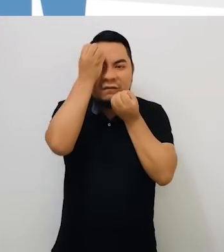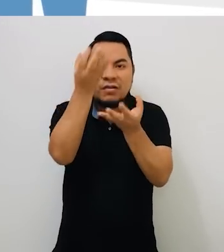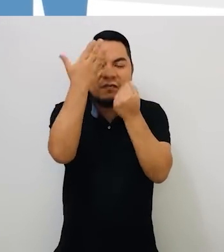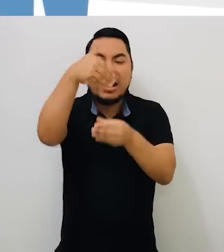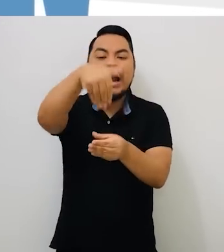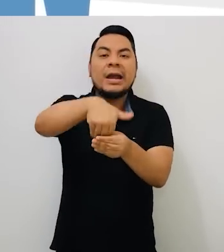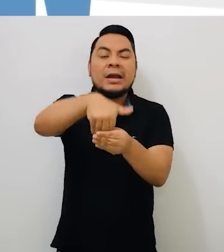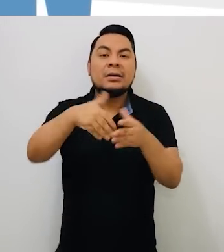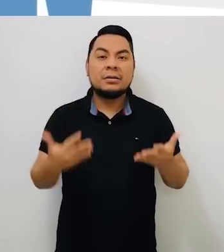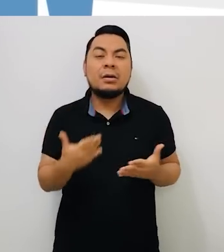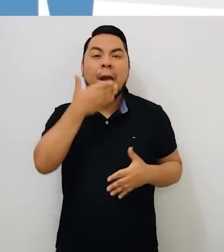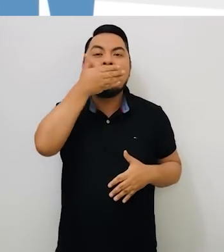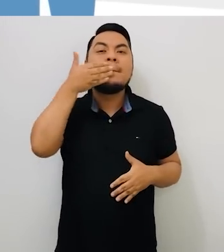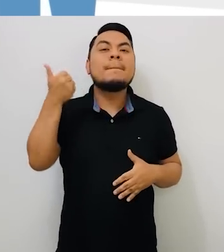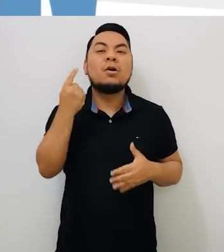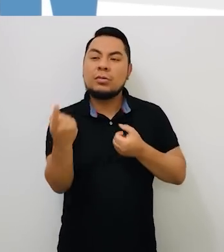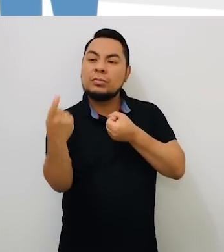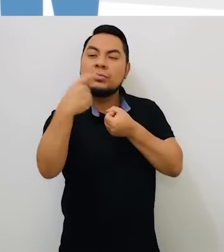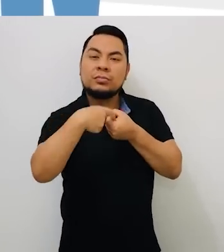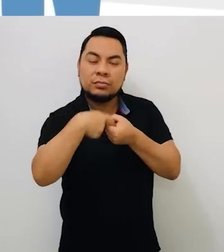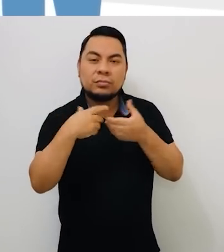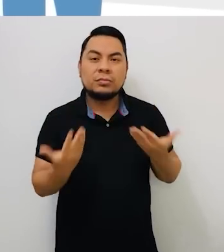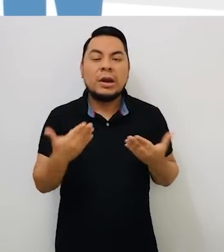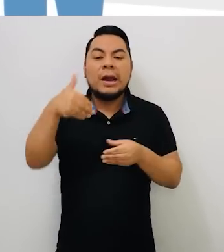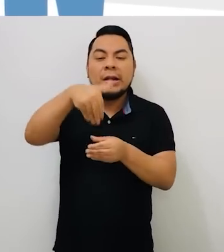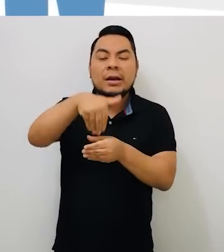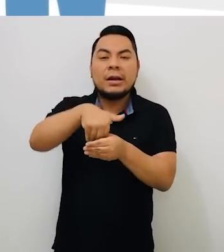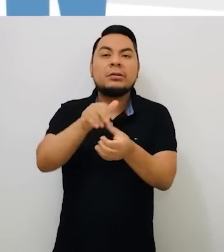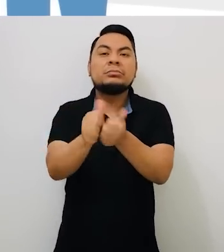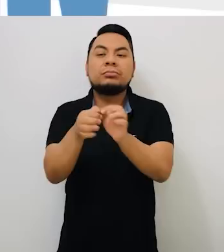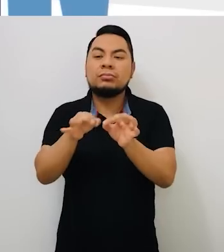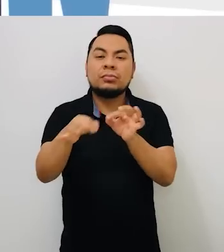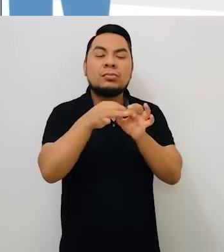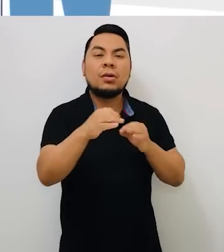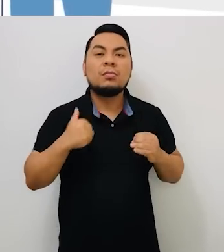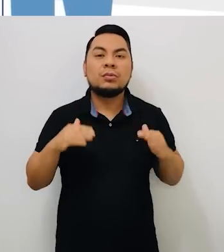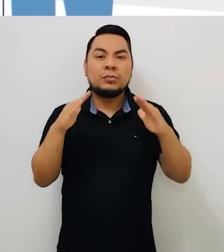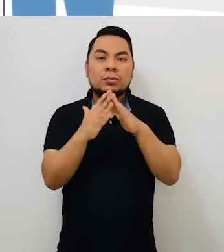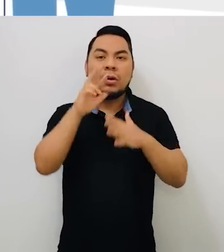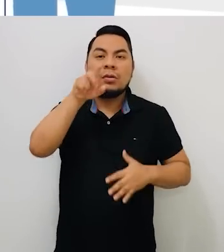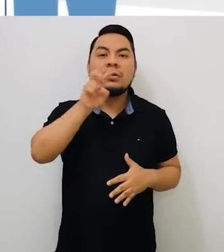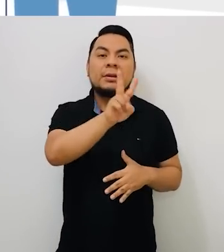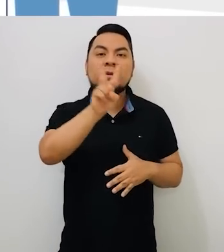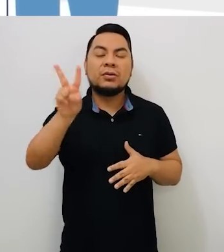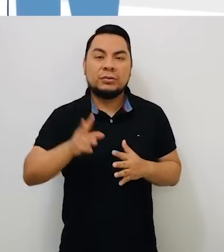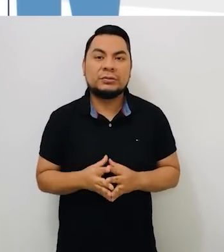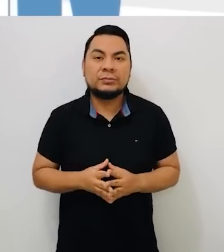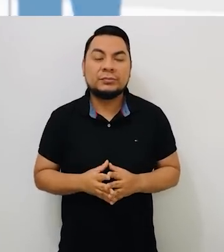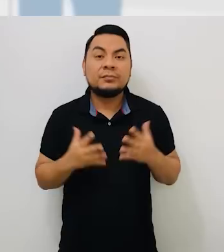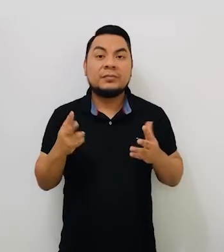es brindar información electoral para una mejor participación en las elecciones regionales y municipales